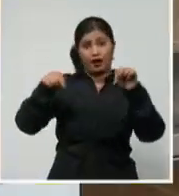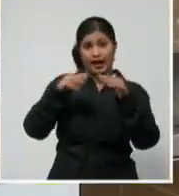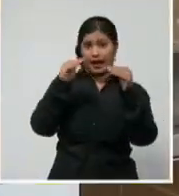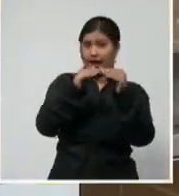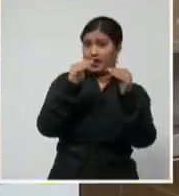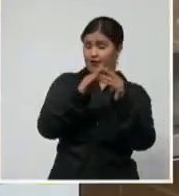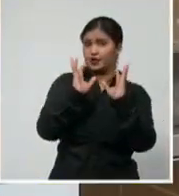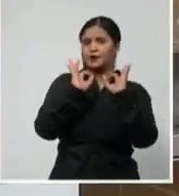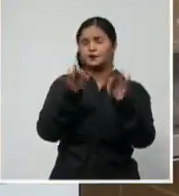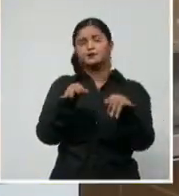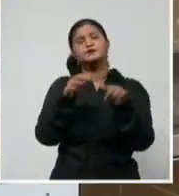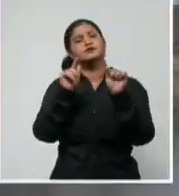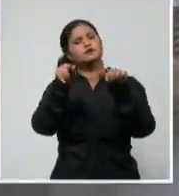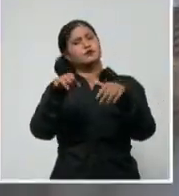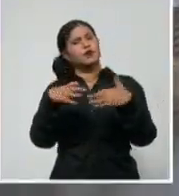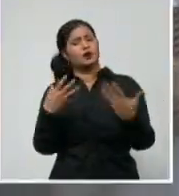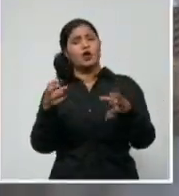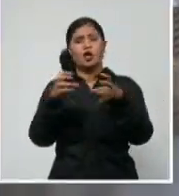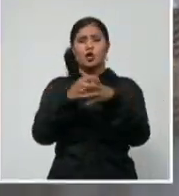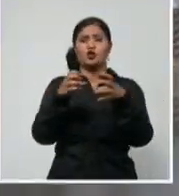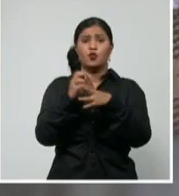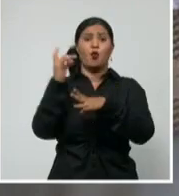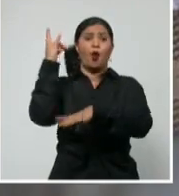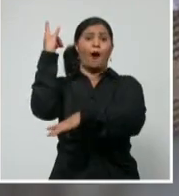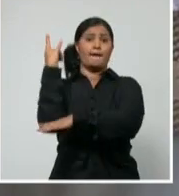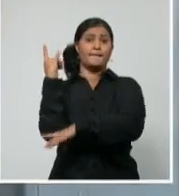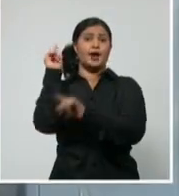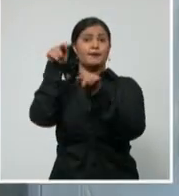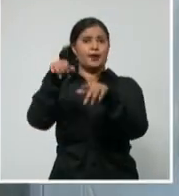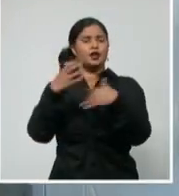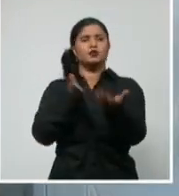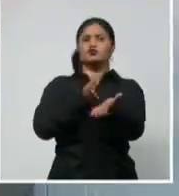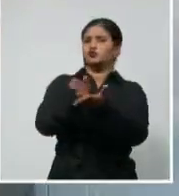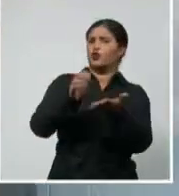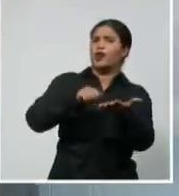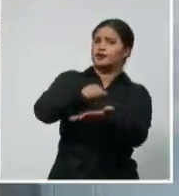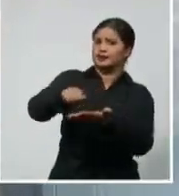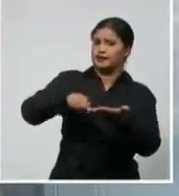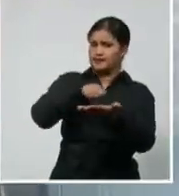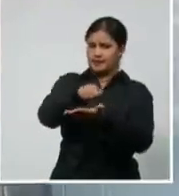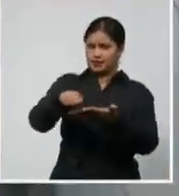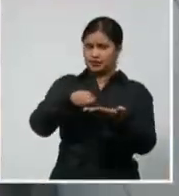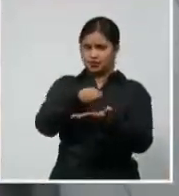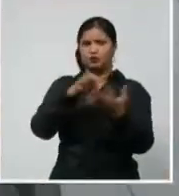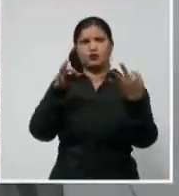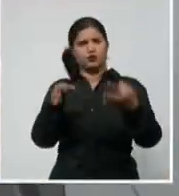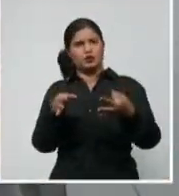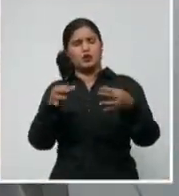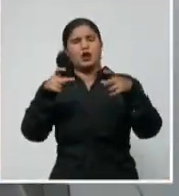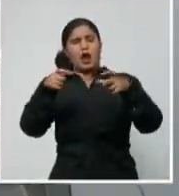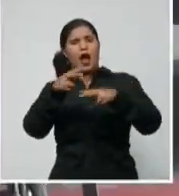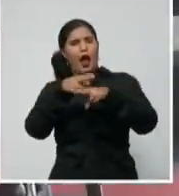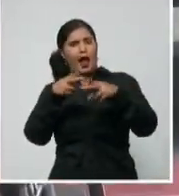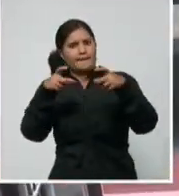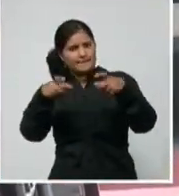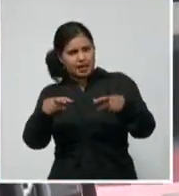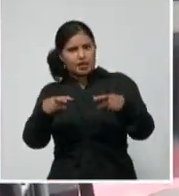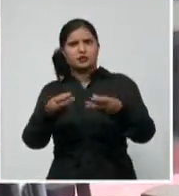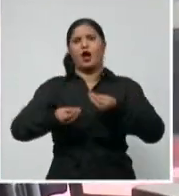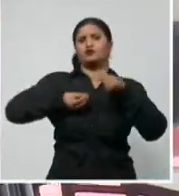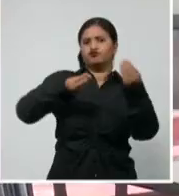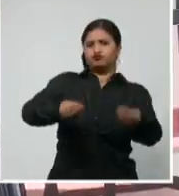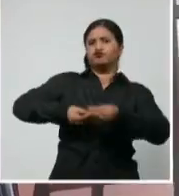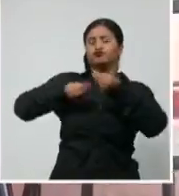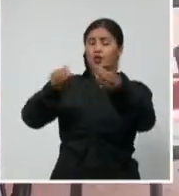actividad extrahotelera, el Grupo Palmares continúa con la prestación de servicios por encargo y a domicilio que implementaron durante la